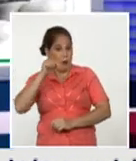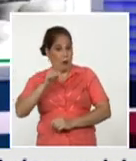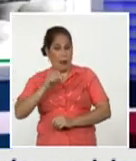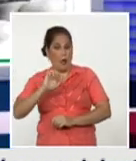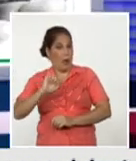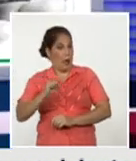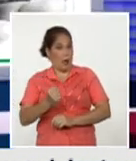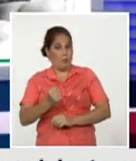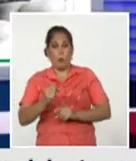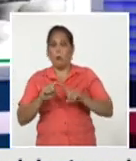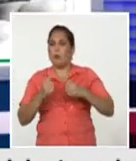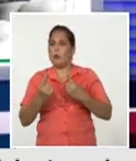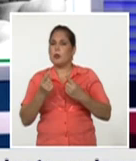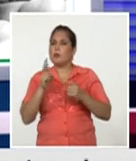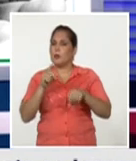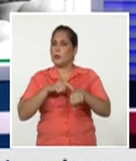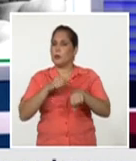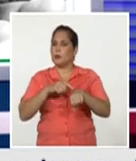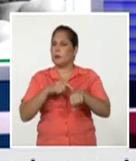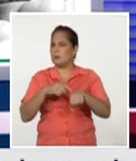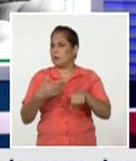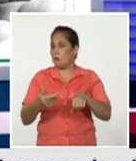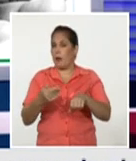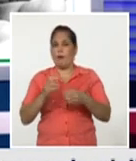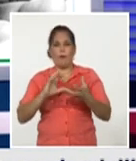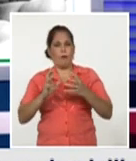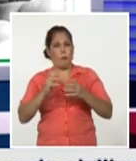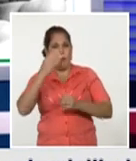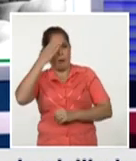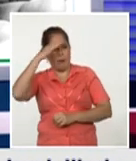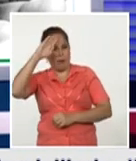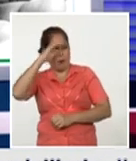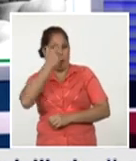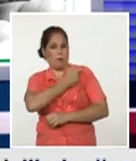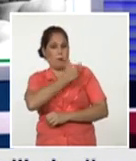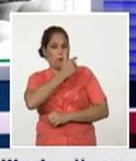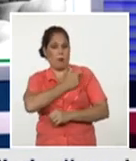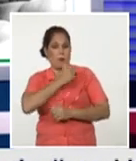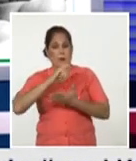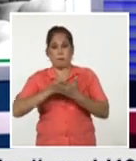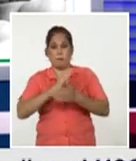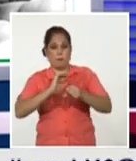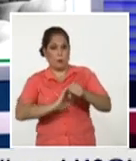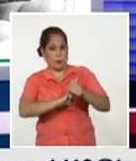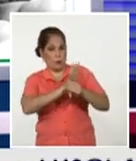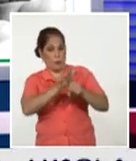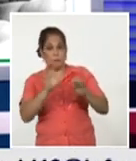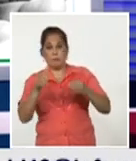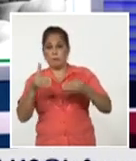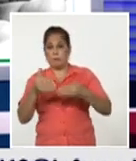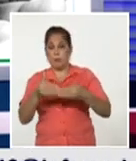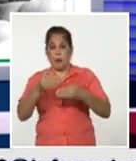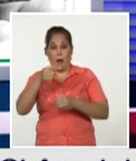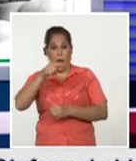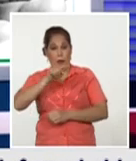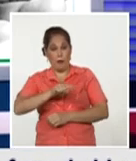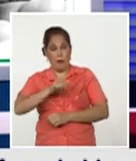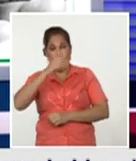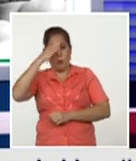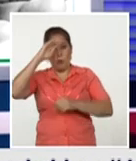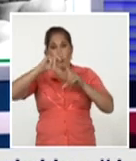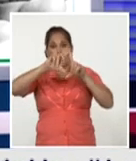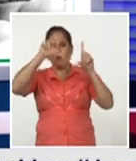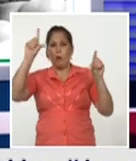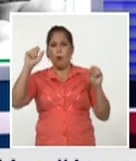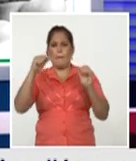porque el segundo momento estará dedicado a la estrategia cubana de vacunación anti-COVID-19 al cierre del día de ayer la nación reporta